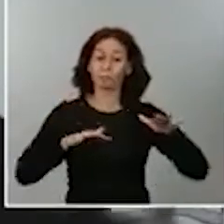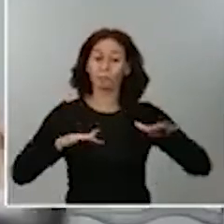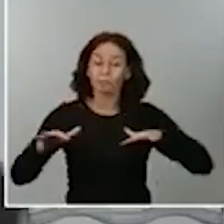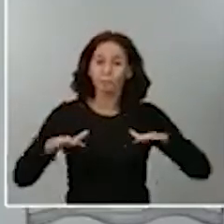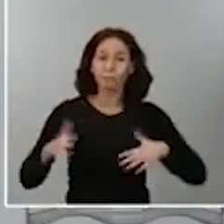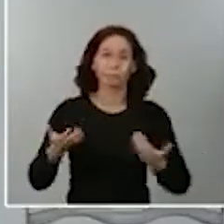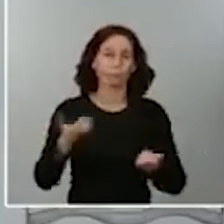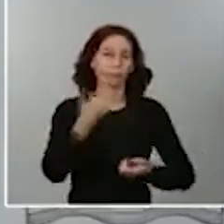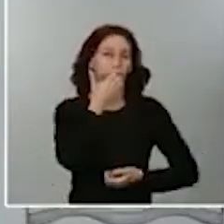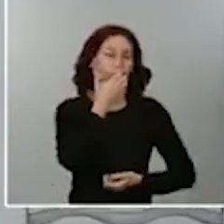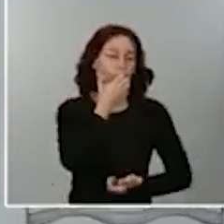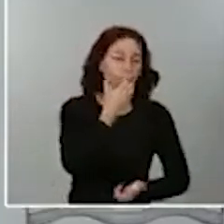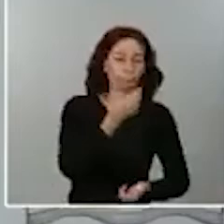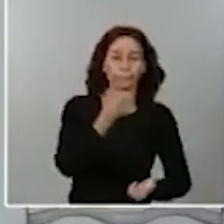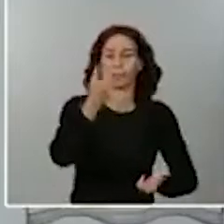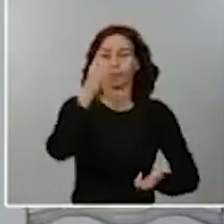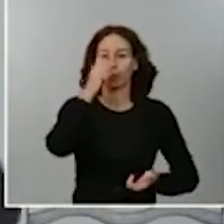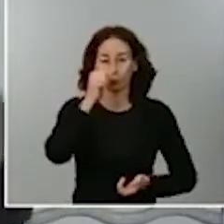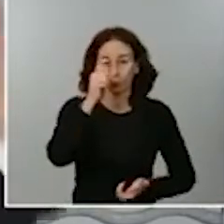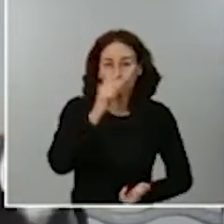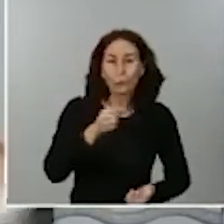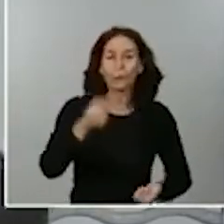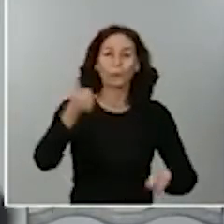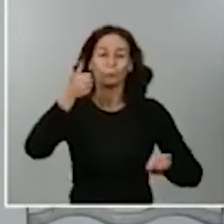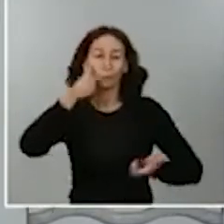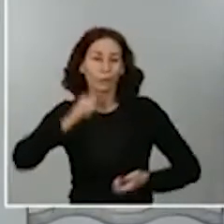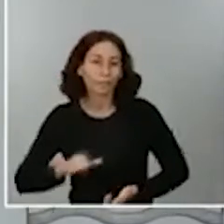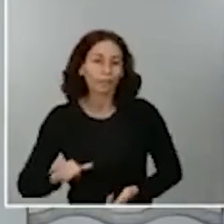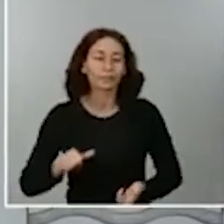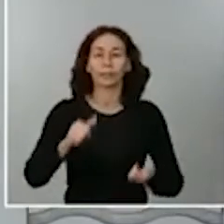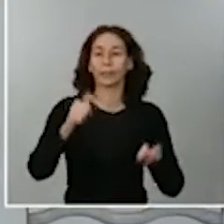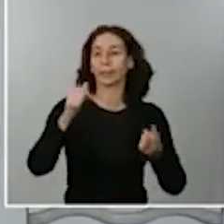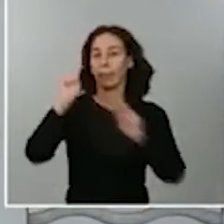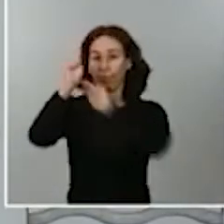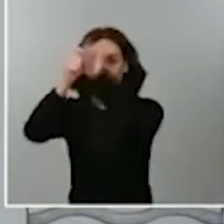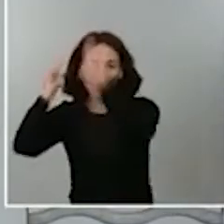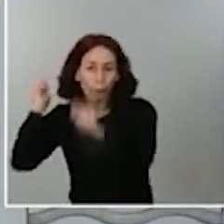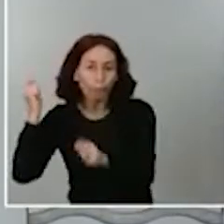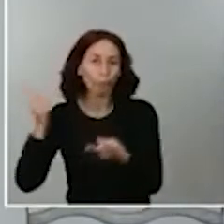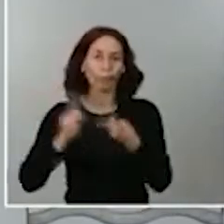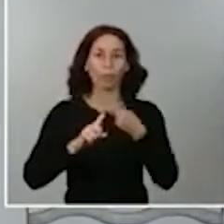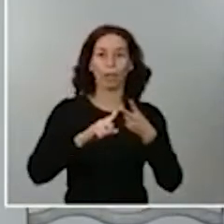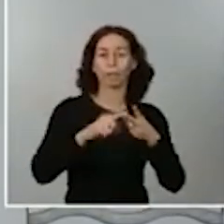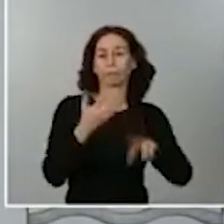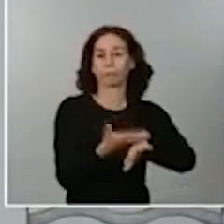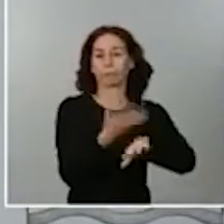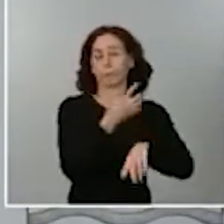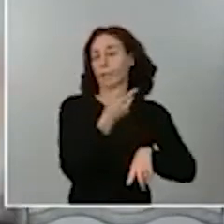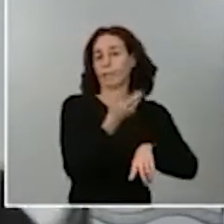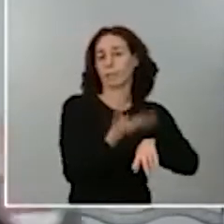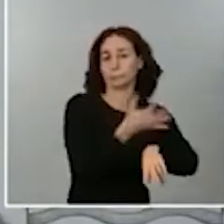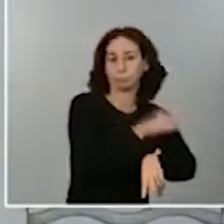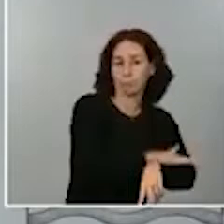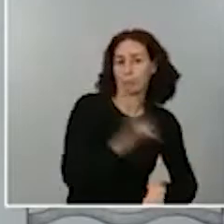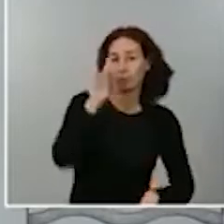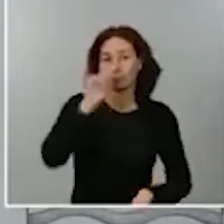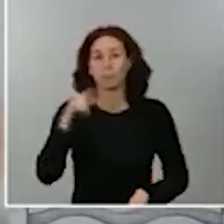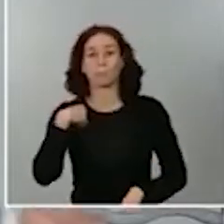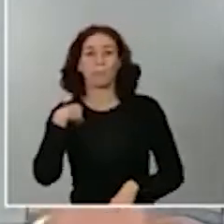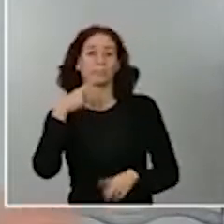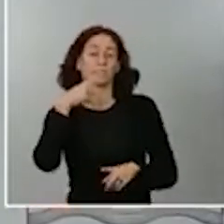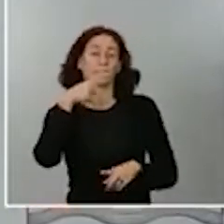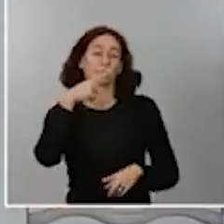en Ourense, en El Segriá, en Zaragoza Ciudad, en Las Palmas, en Totana, en Lorca,